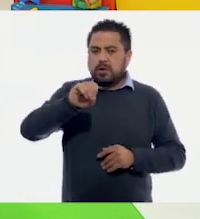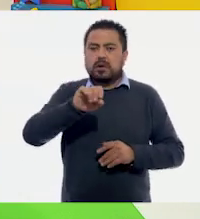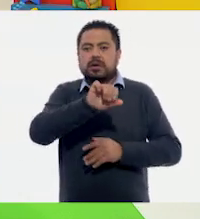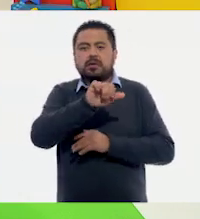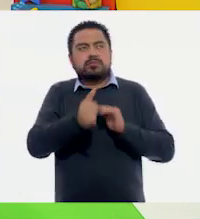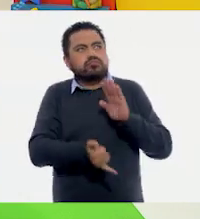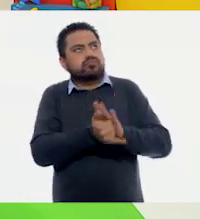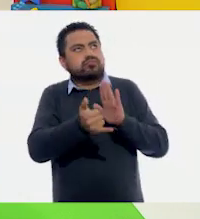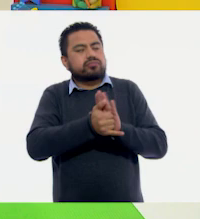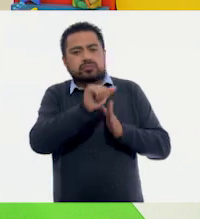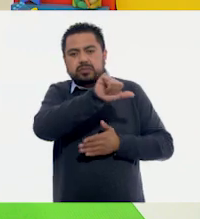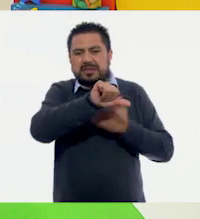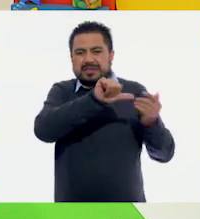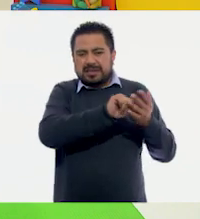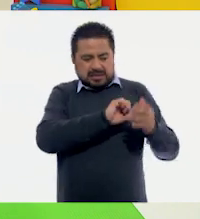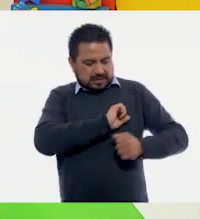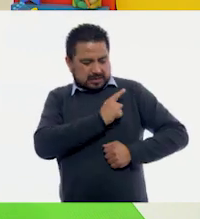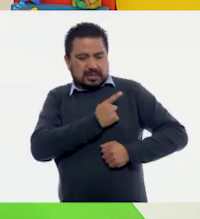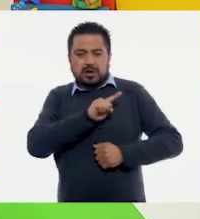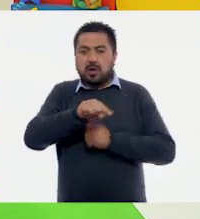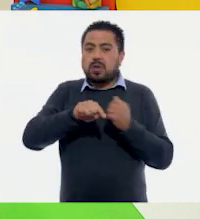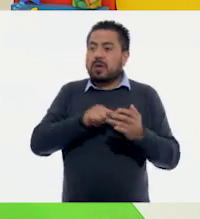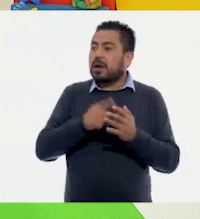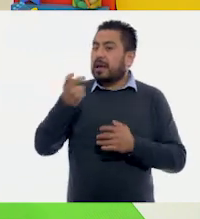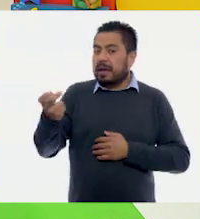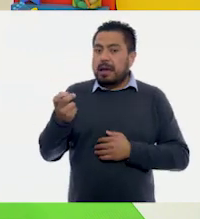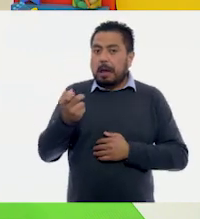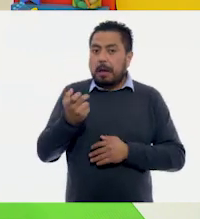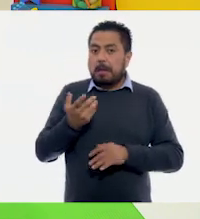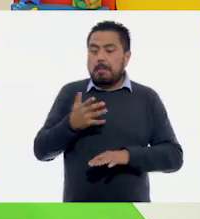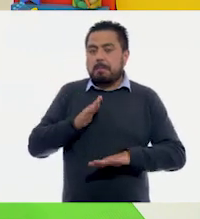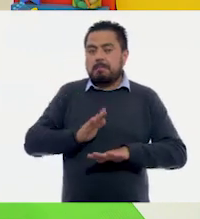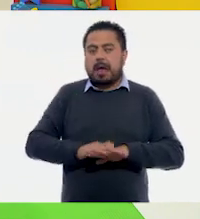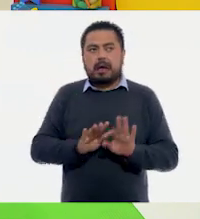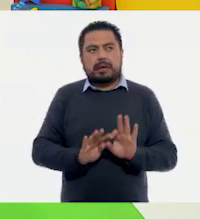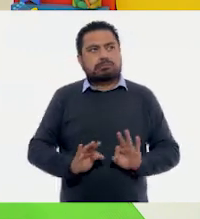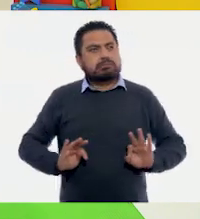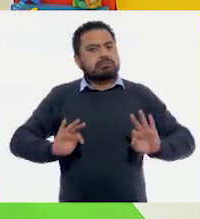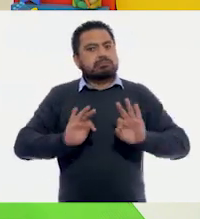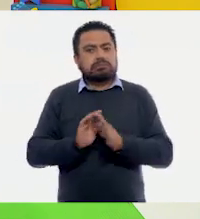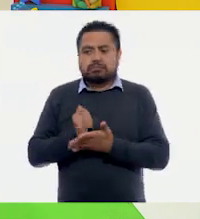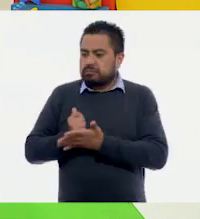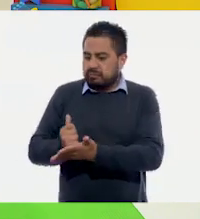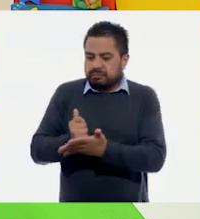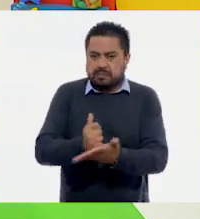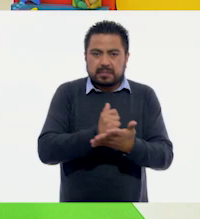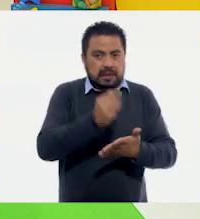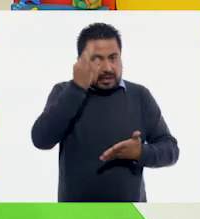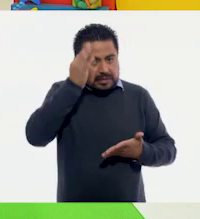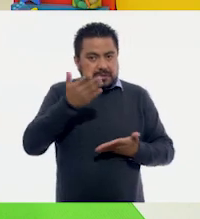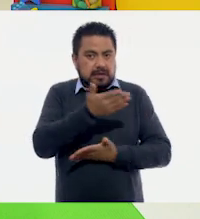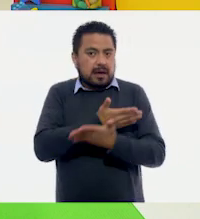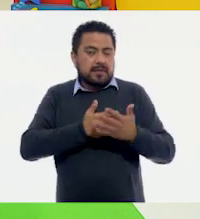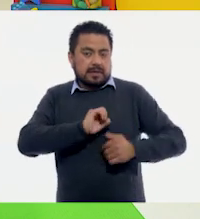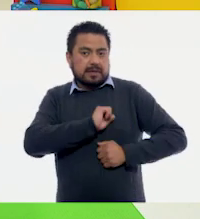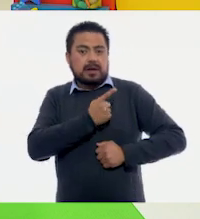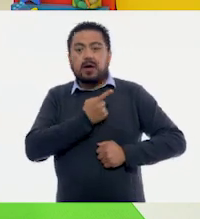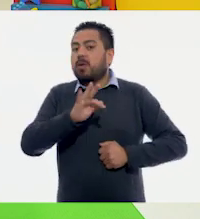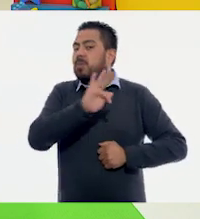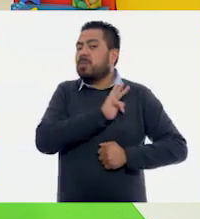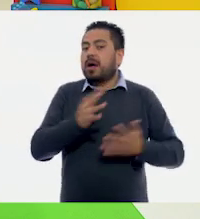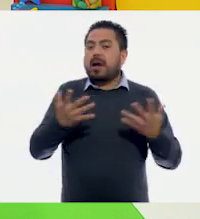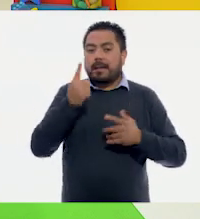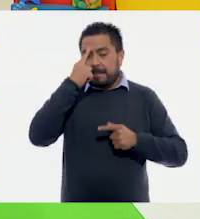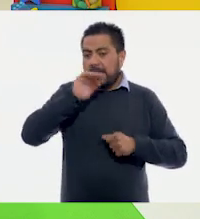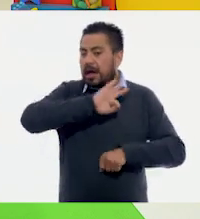centro de salud en su localidad fue un gran acontecimiento, que ayudó a que los servicios de salud estén disponibles